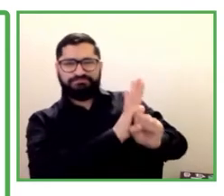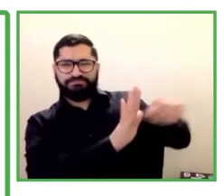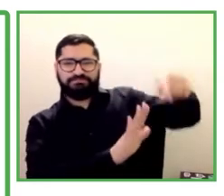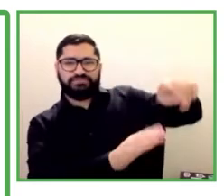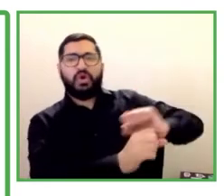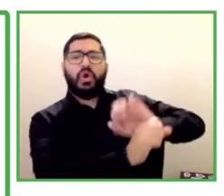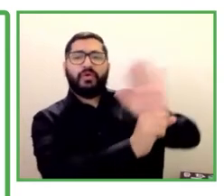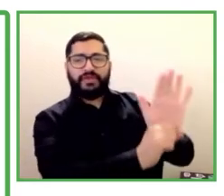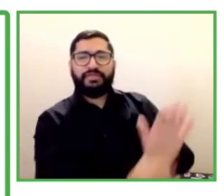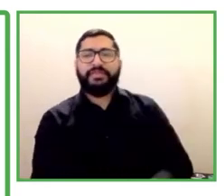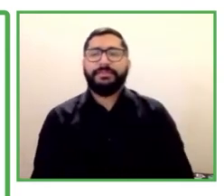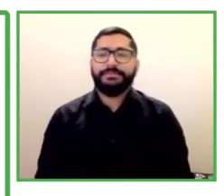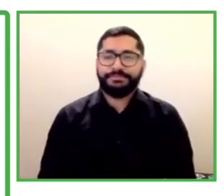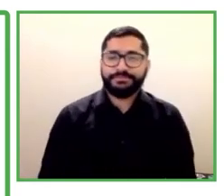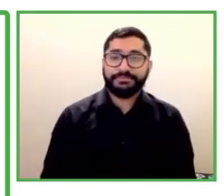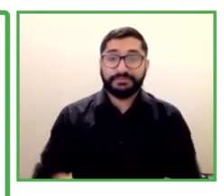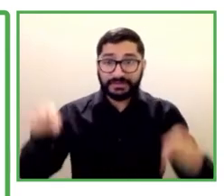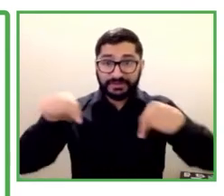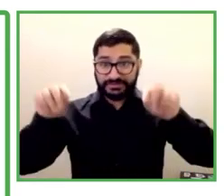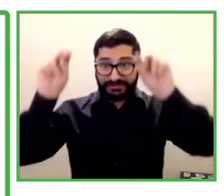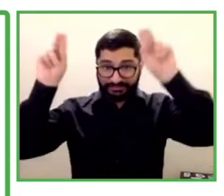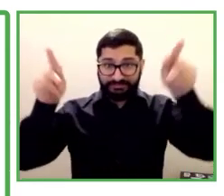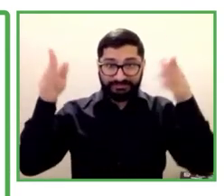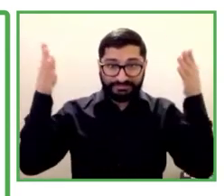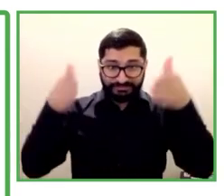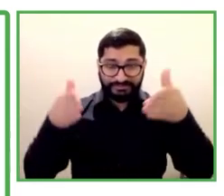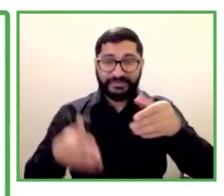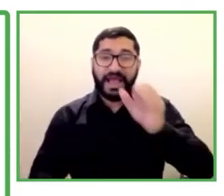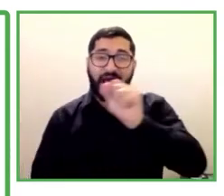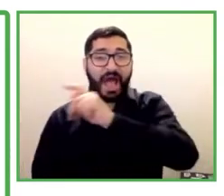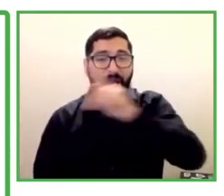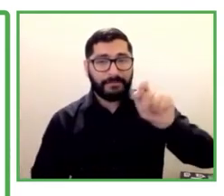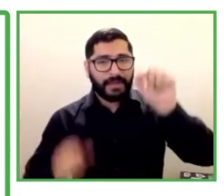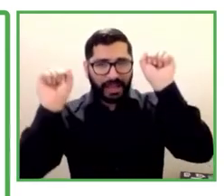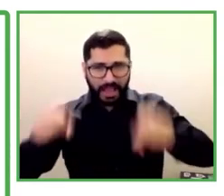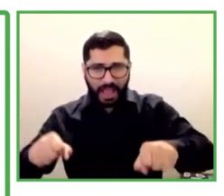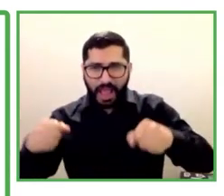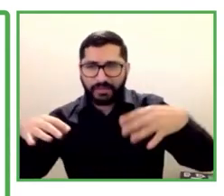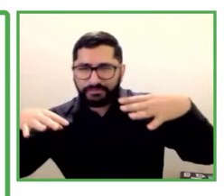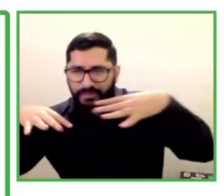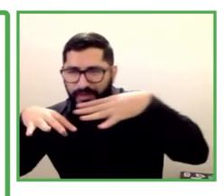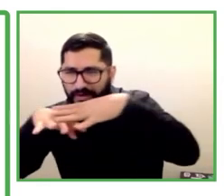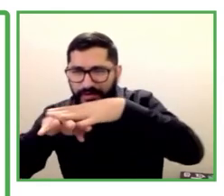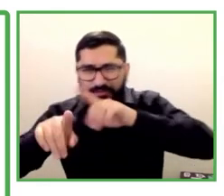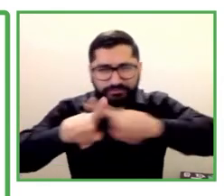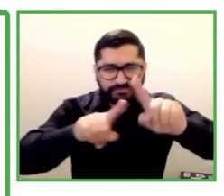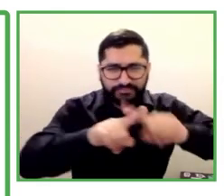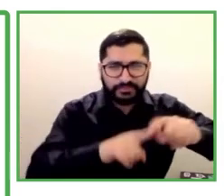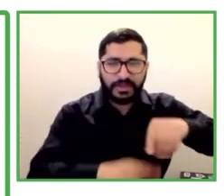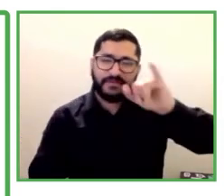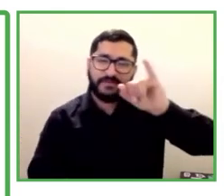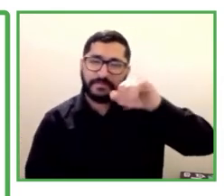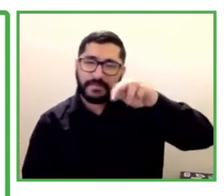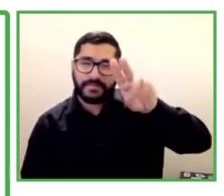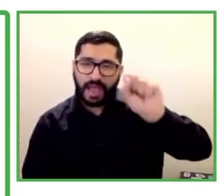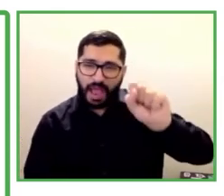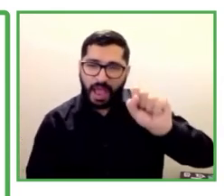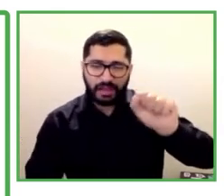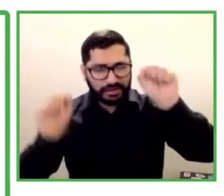Vemka basado en la aplicación Vemka que intenta formar redes territoriales entre